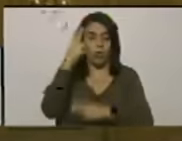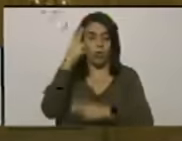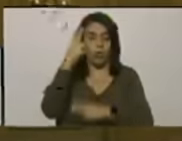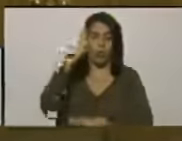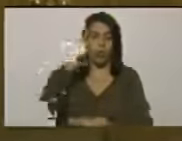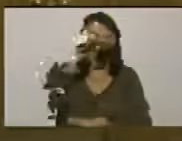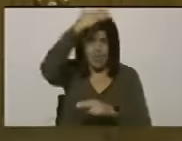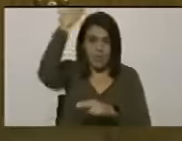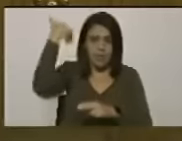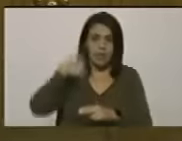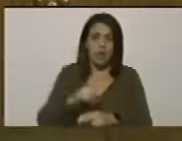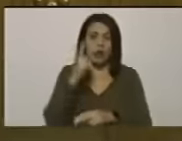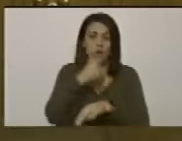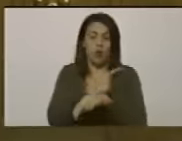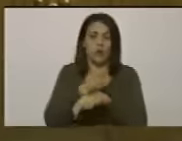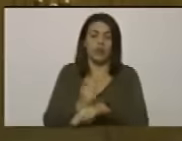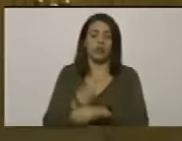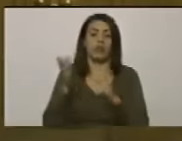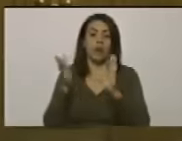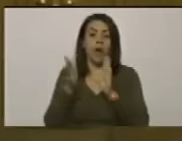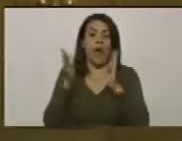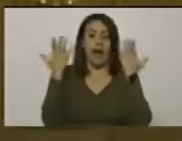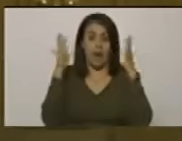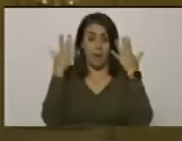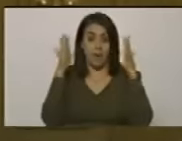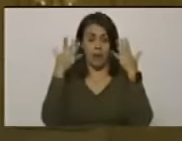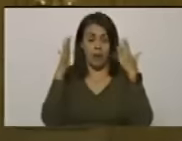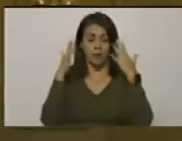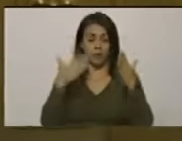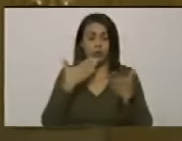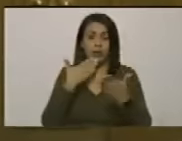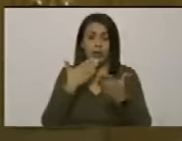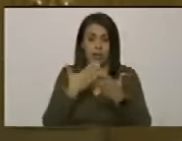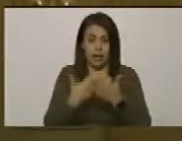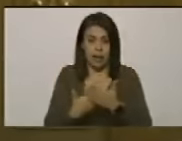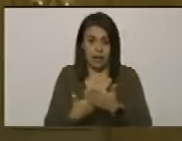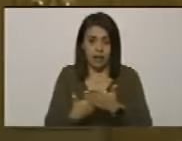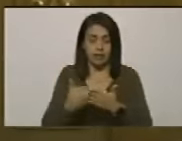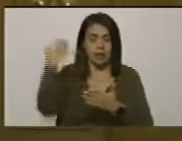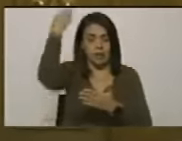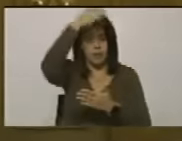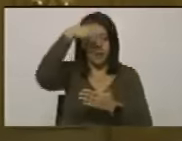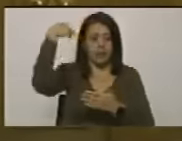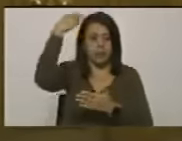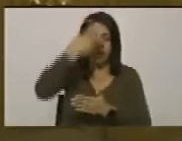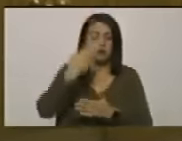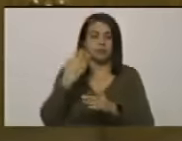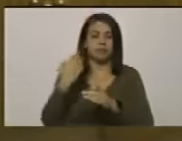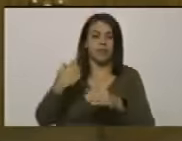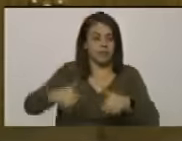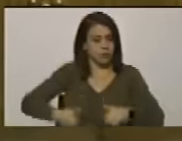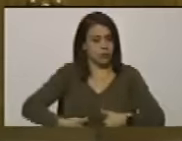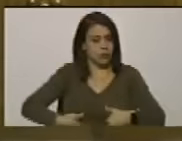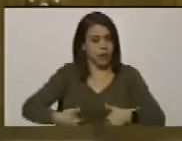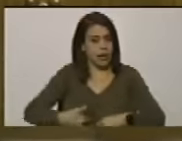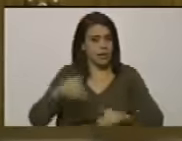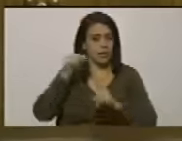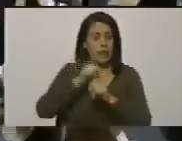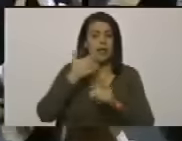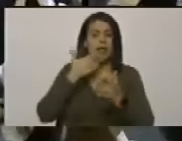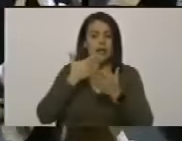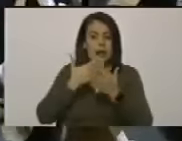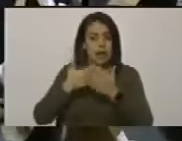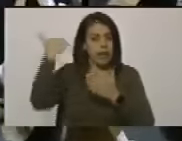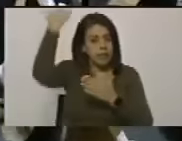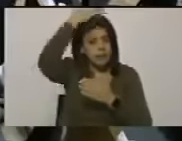un minuto de aplauso gracias piedad por tu lucha gracias piedad